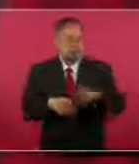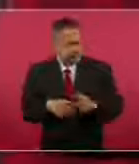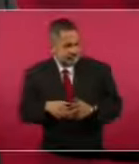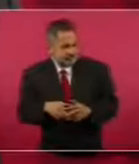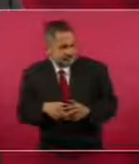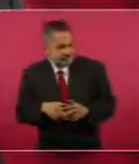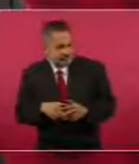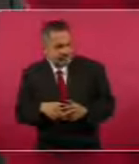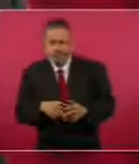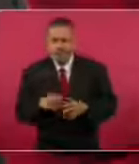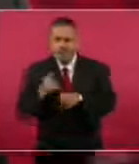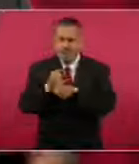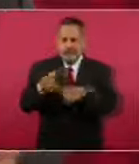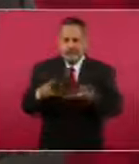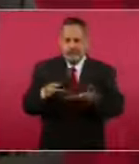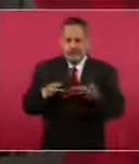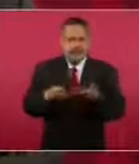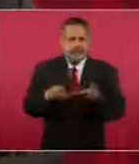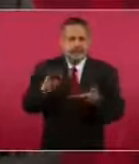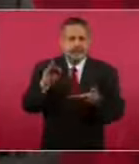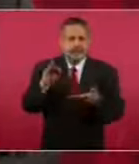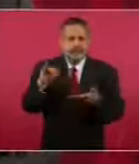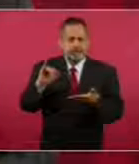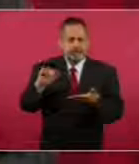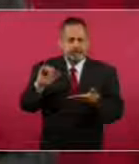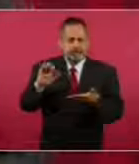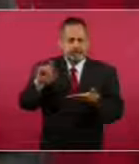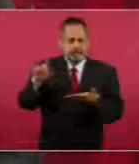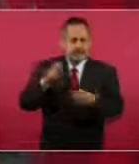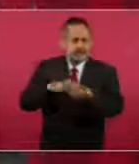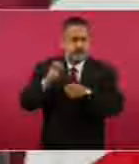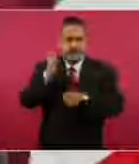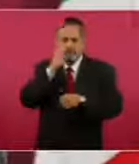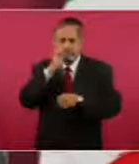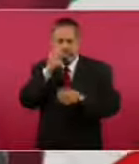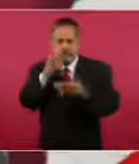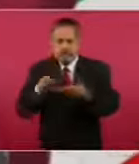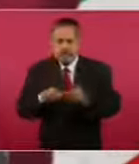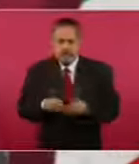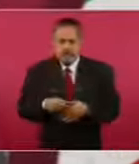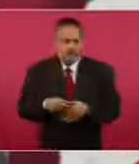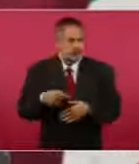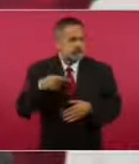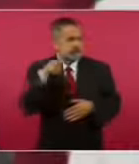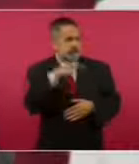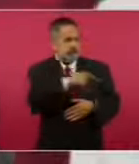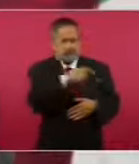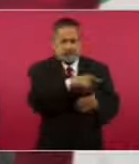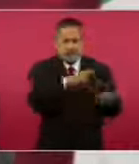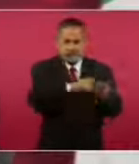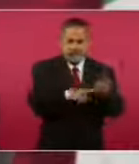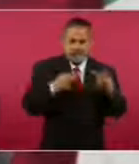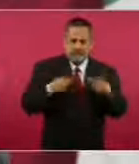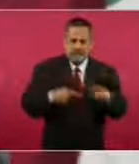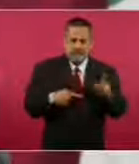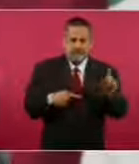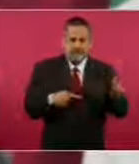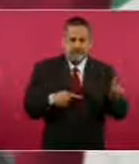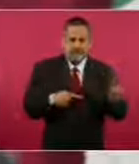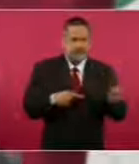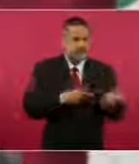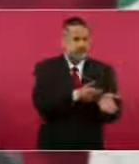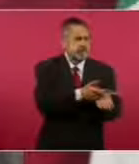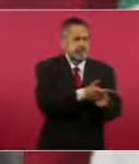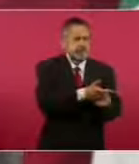acuerdo al informe de la Fiscalía del Estado de Chihuahua era patrocinador de un